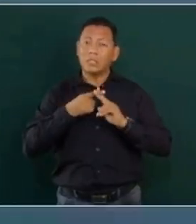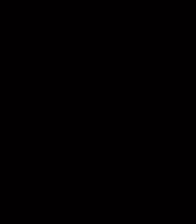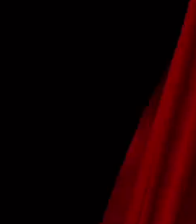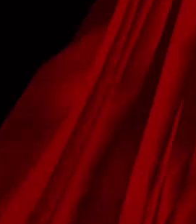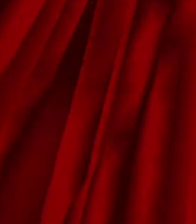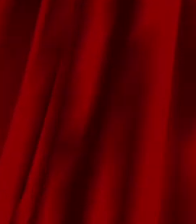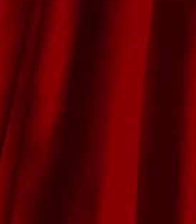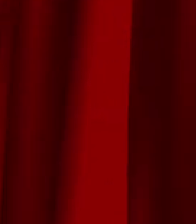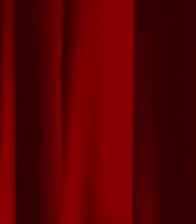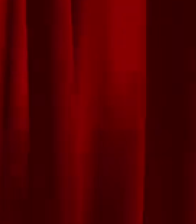¡Gracias! ¡Gracias! ¡Gracias! ¡Gracias!